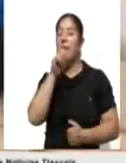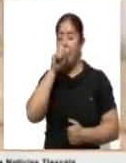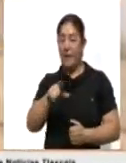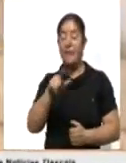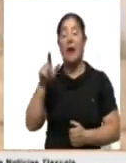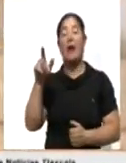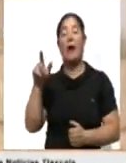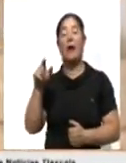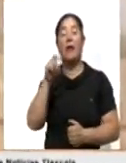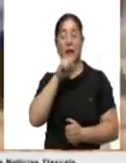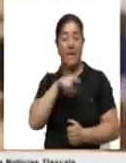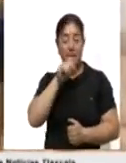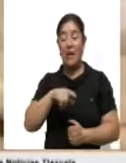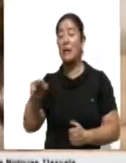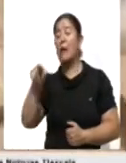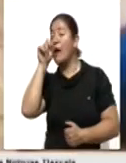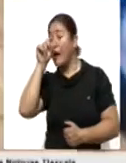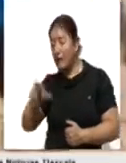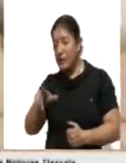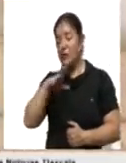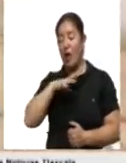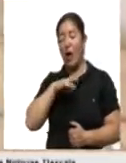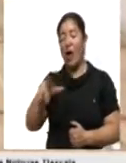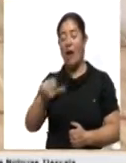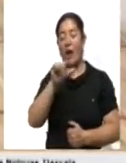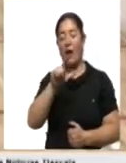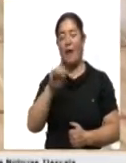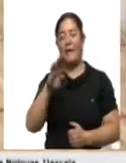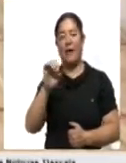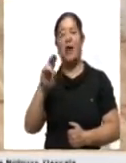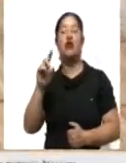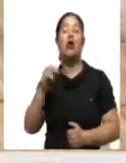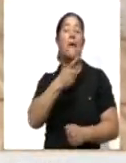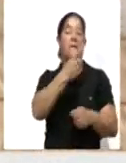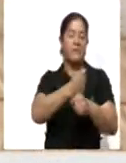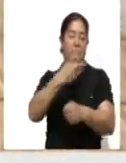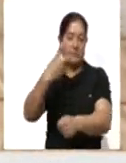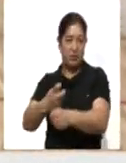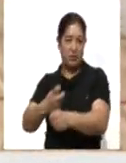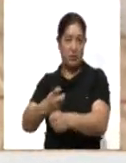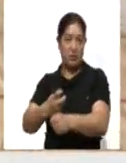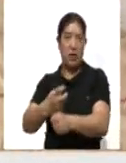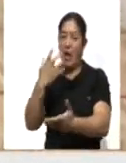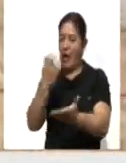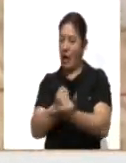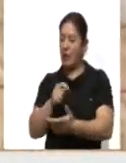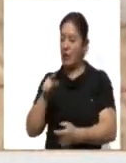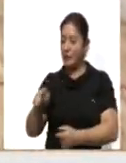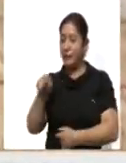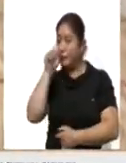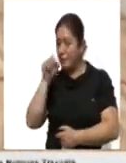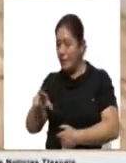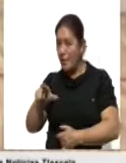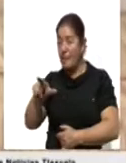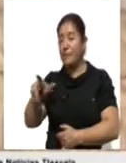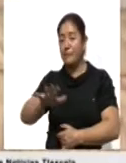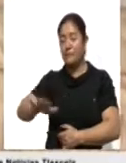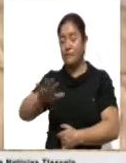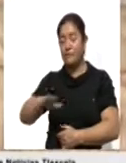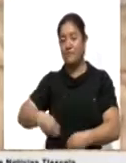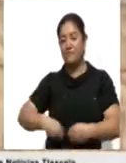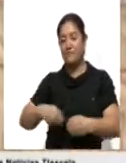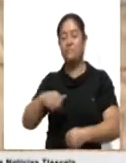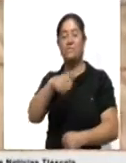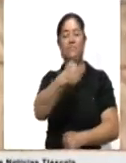Jalisco, en un encuentro no apto para cardíacos. ¿Y por qué? Pues el primero y segundo set los ganó el zapatío con marcadores de 11-7